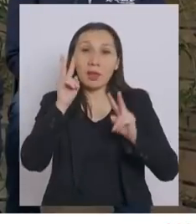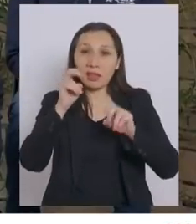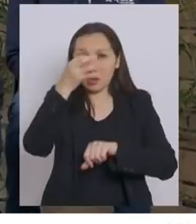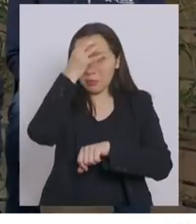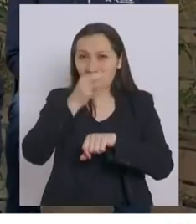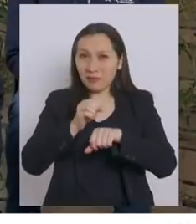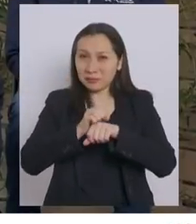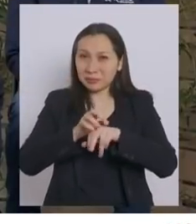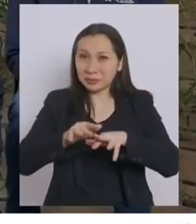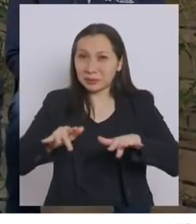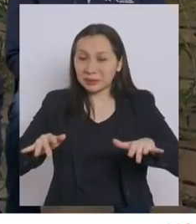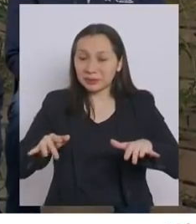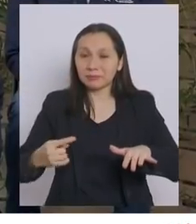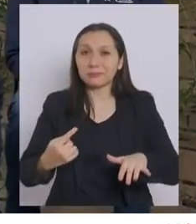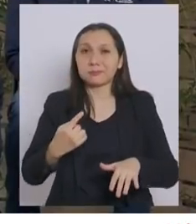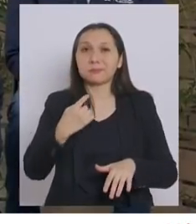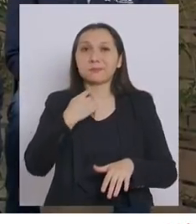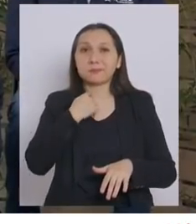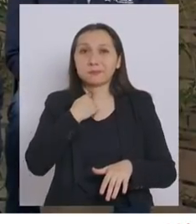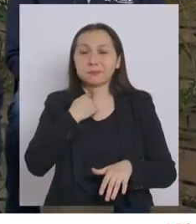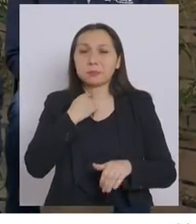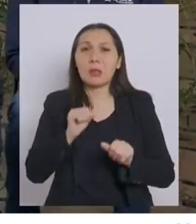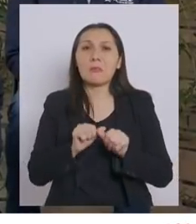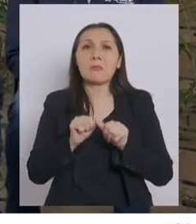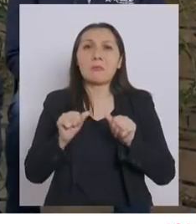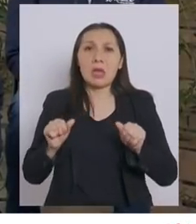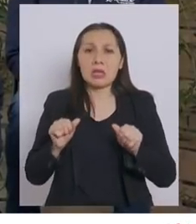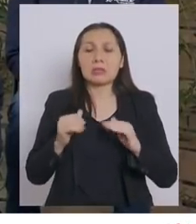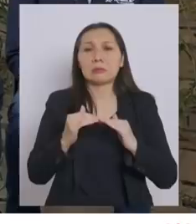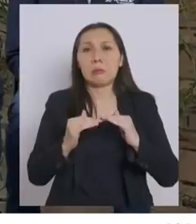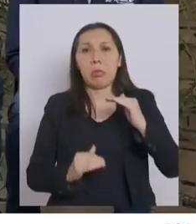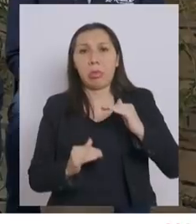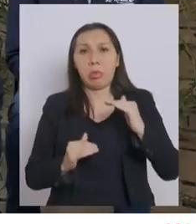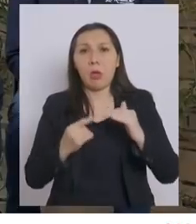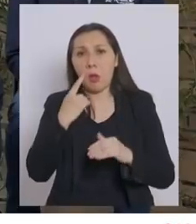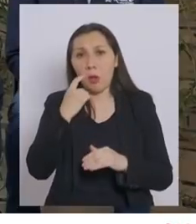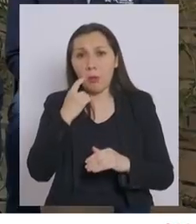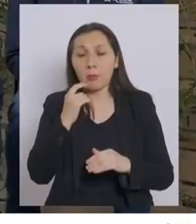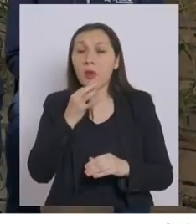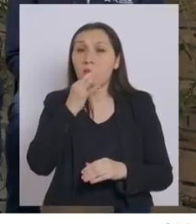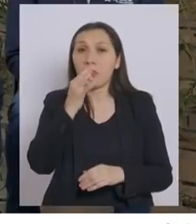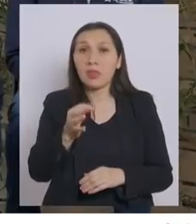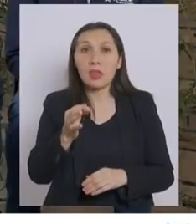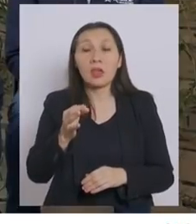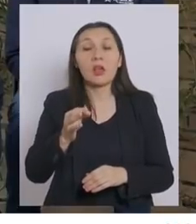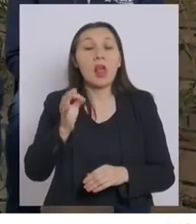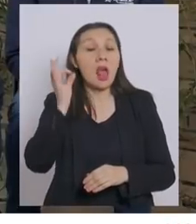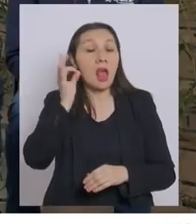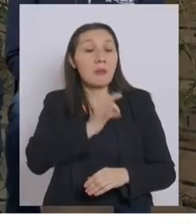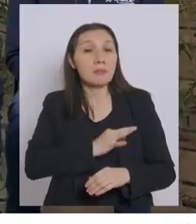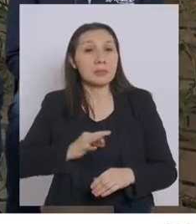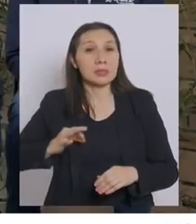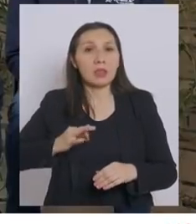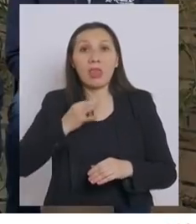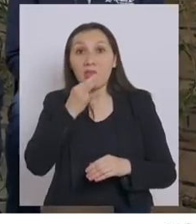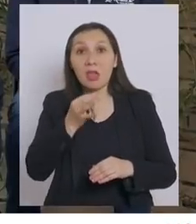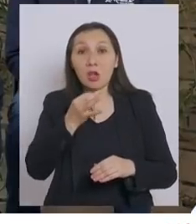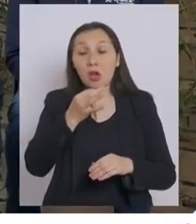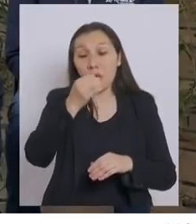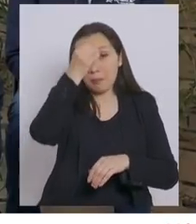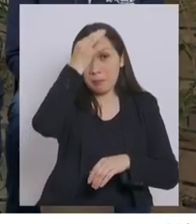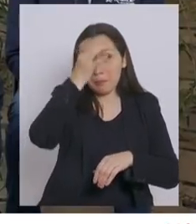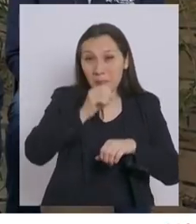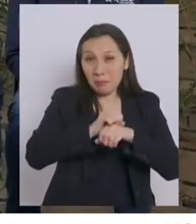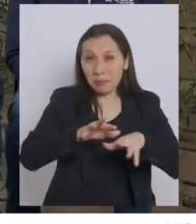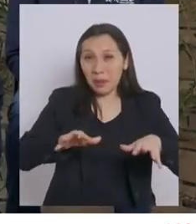pandemia se vieron más damnificadas que los hombres. Como dijo la ministra, la pandemia por un lado dio oportunidades, pero